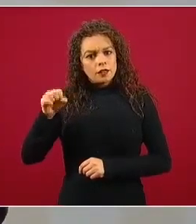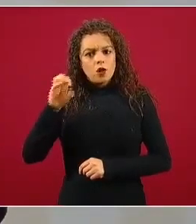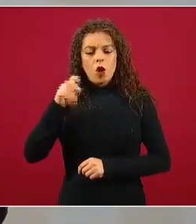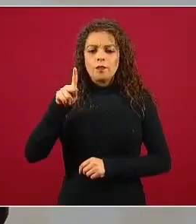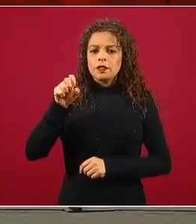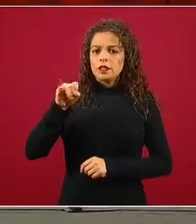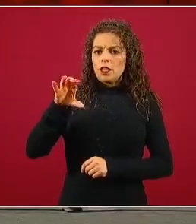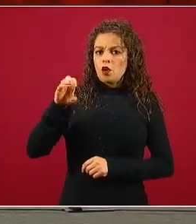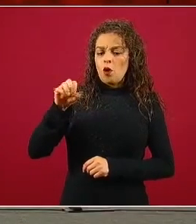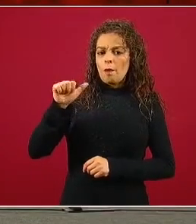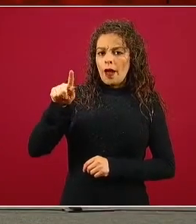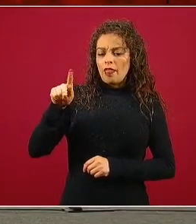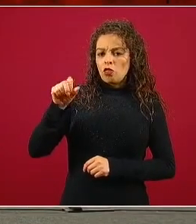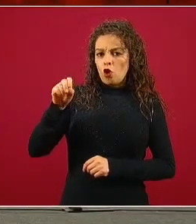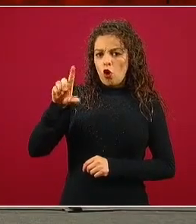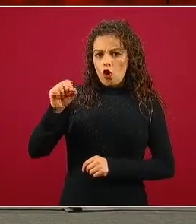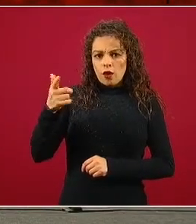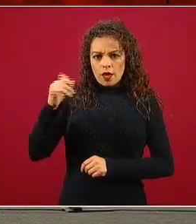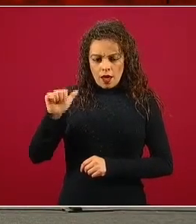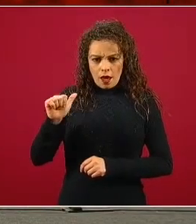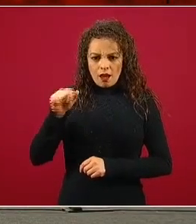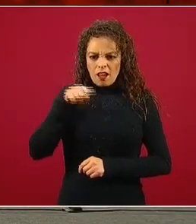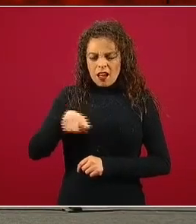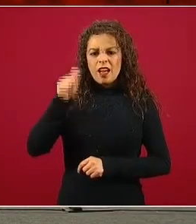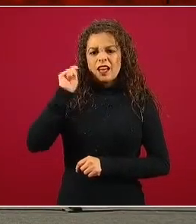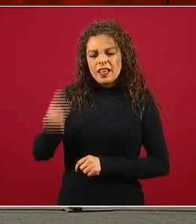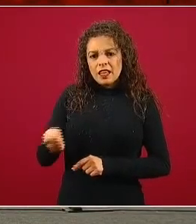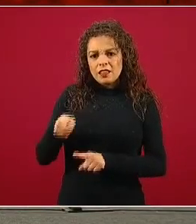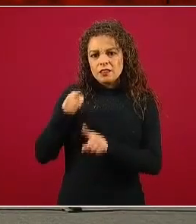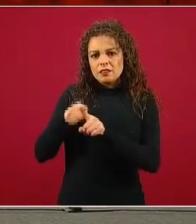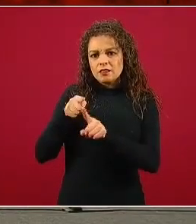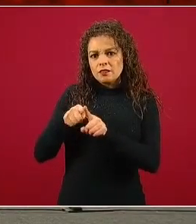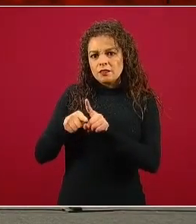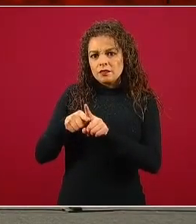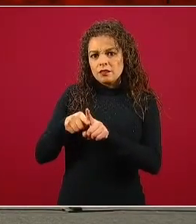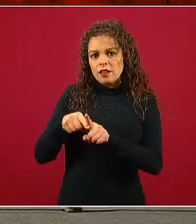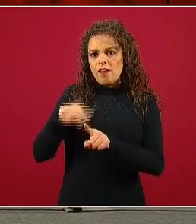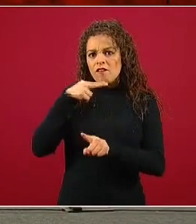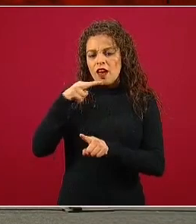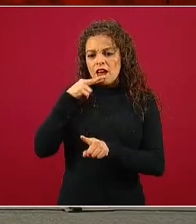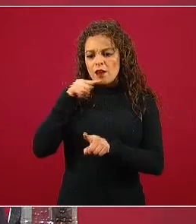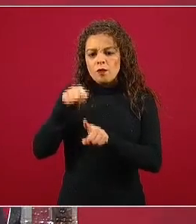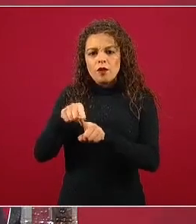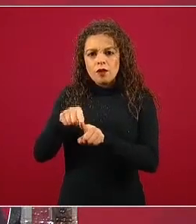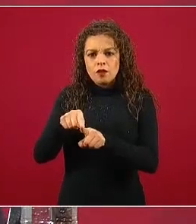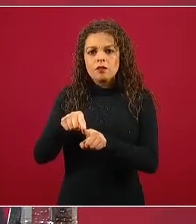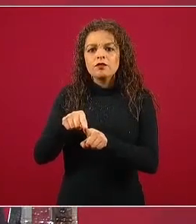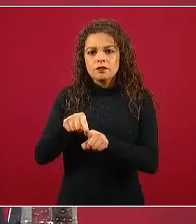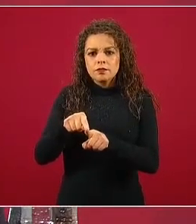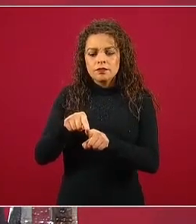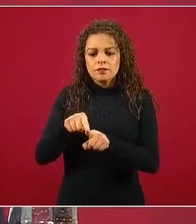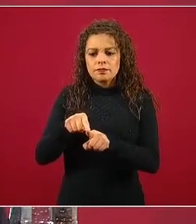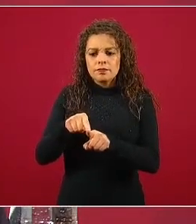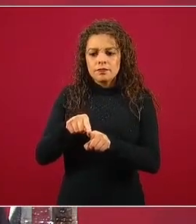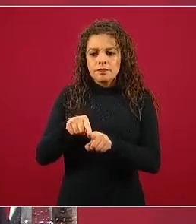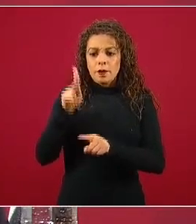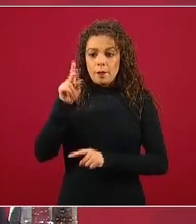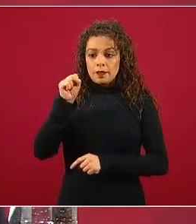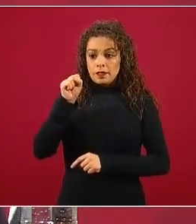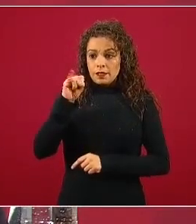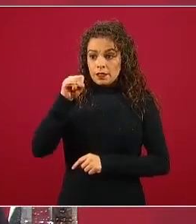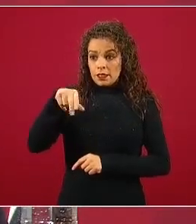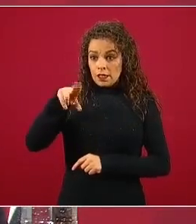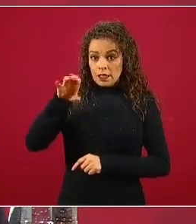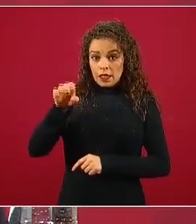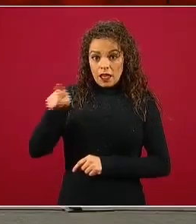nos estamos refiriendo a un verbo que viene de una etimología grecolatina y la palabra psique en realidad alude